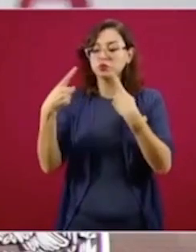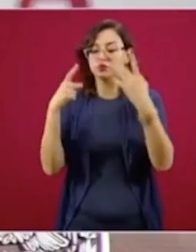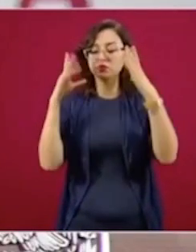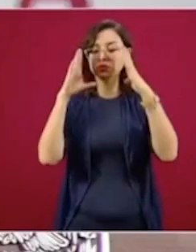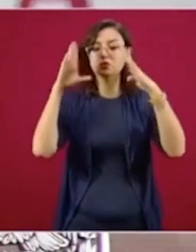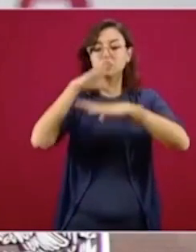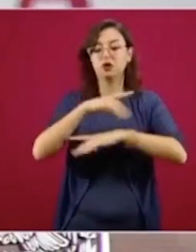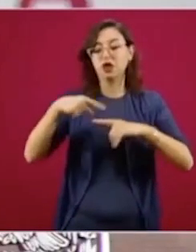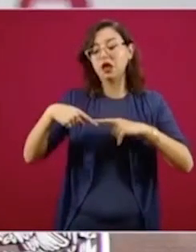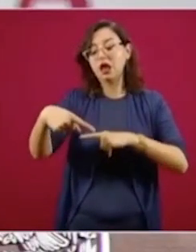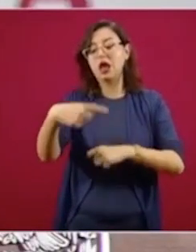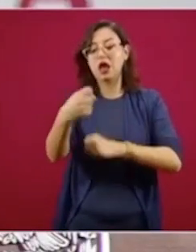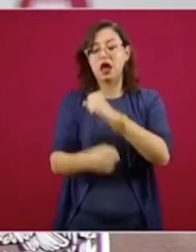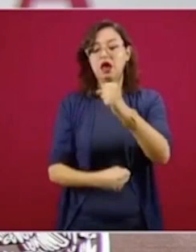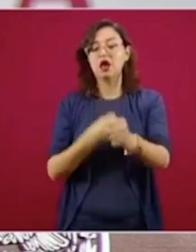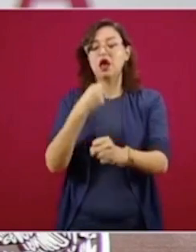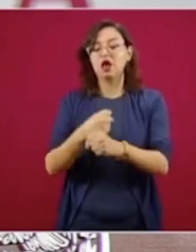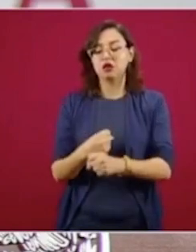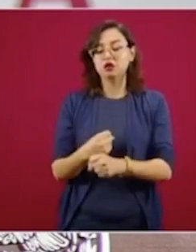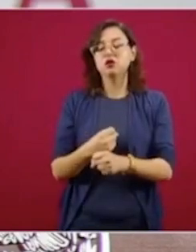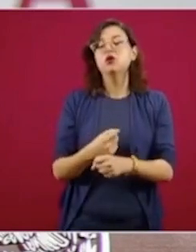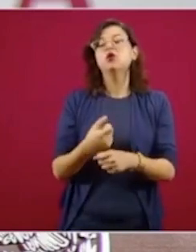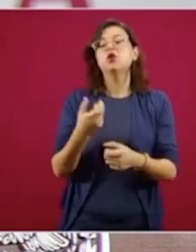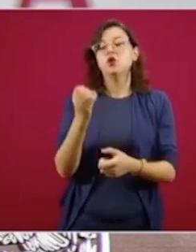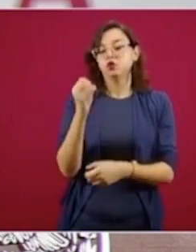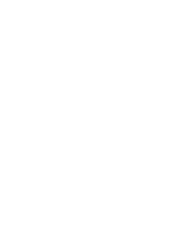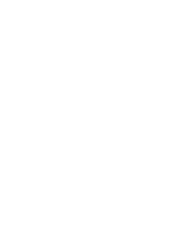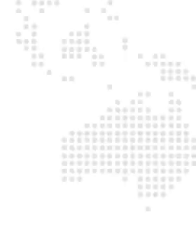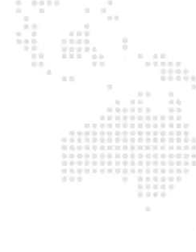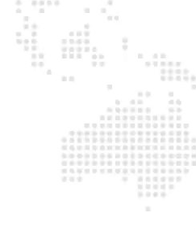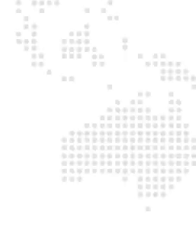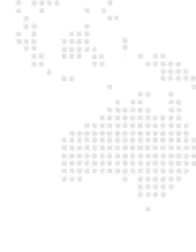octubre de este año en 10 entidades federativas.